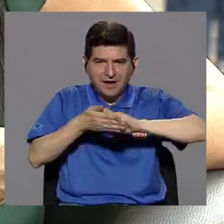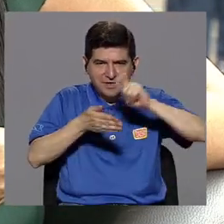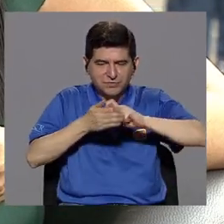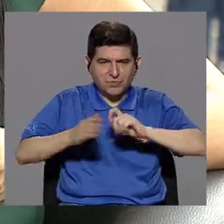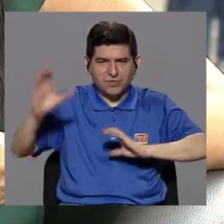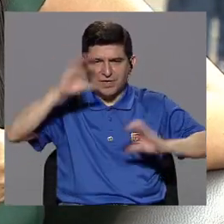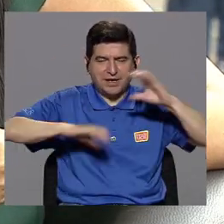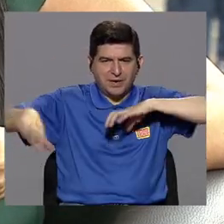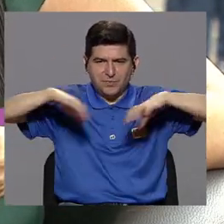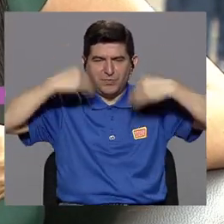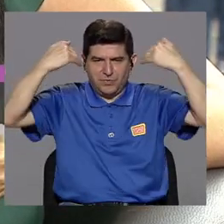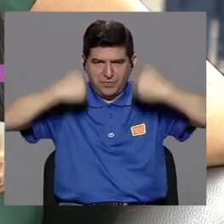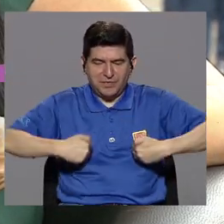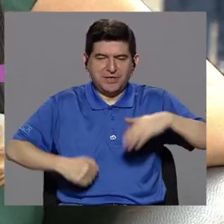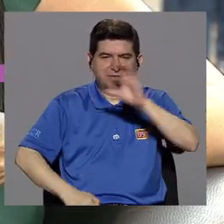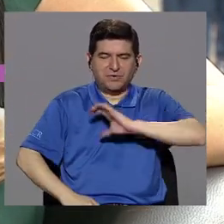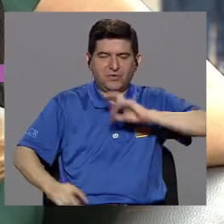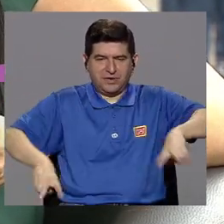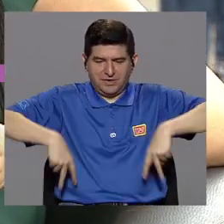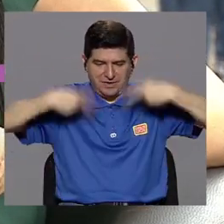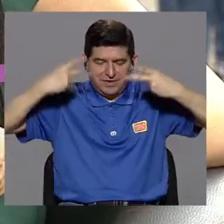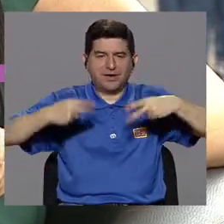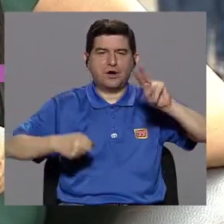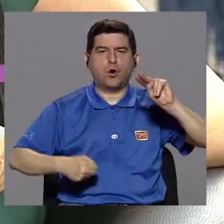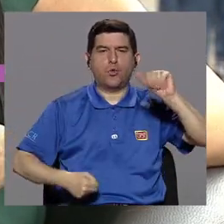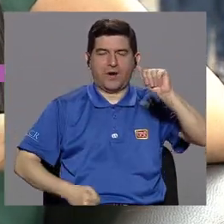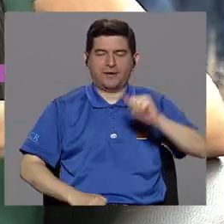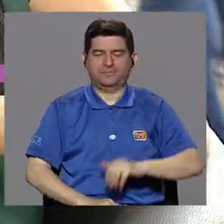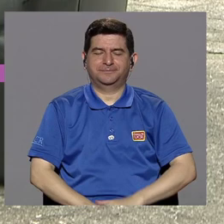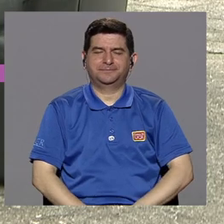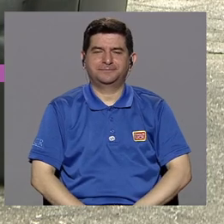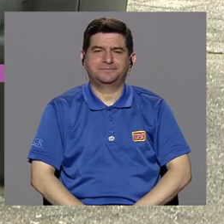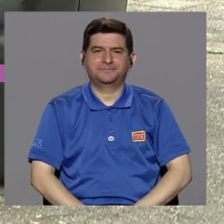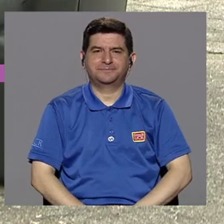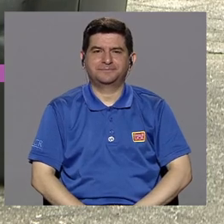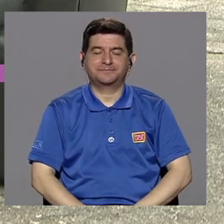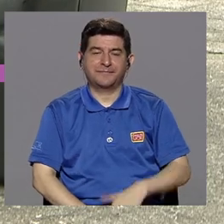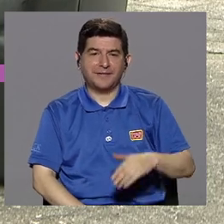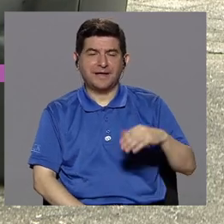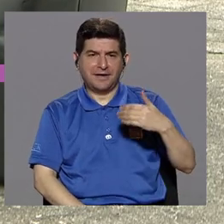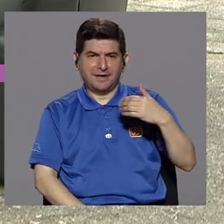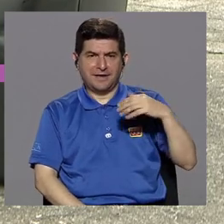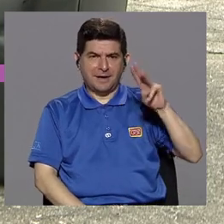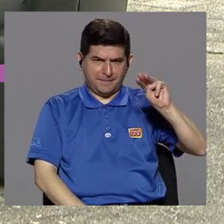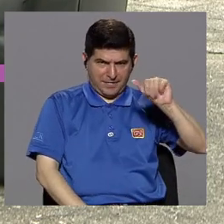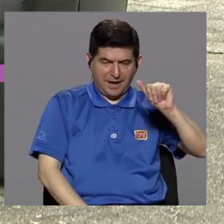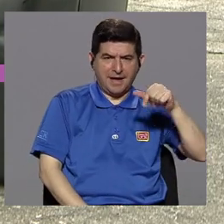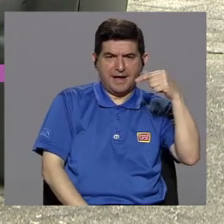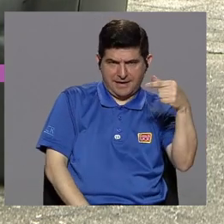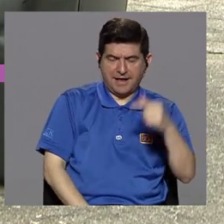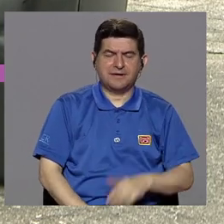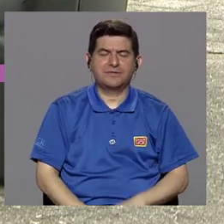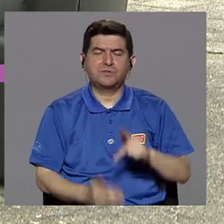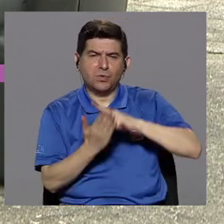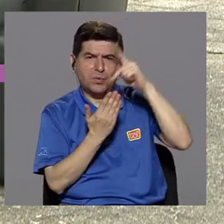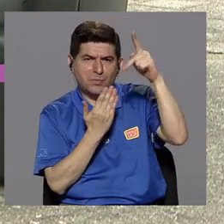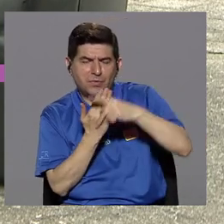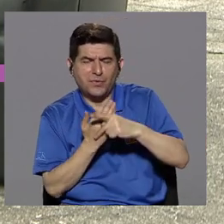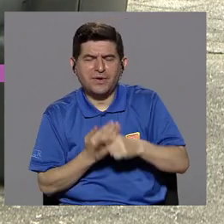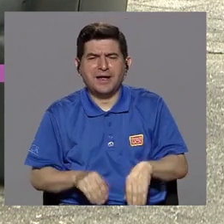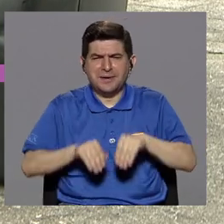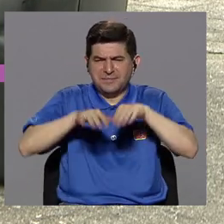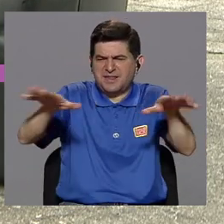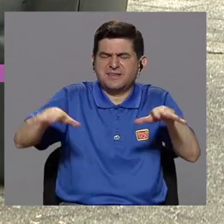Ciencias del Movimiento Humano y Calidad de Vida de la Universidad Nacional. Gerardo, el programa de extensión que usted